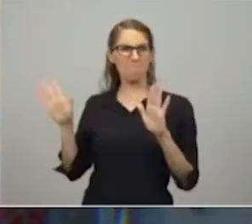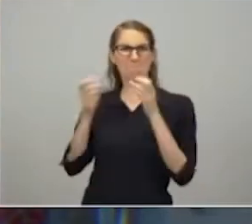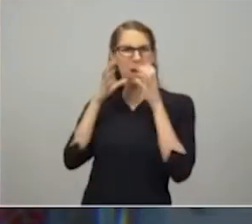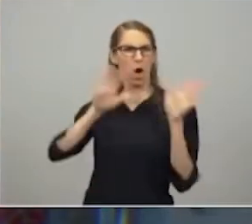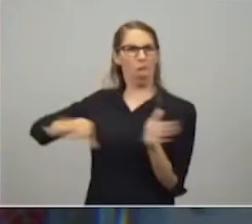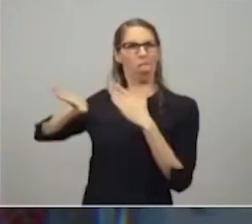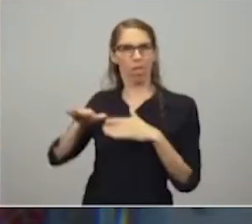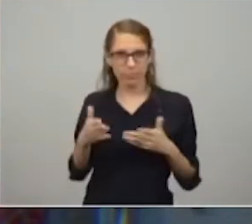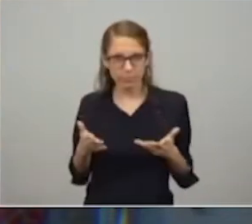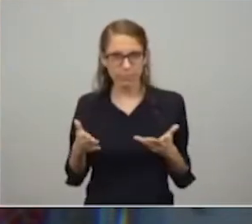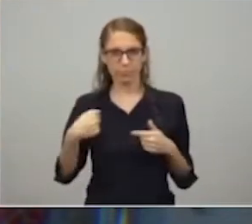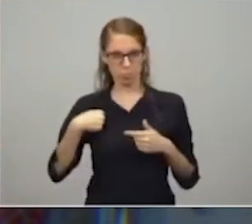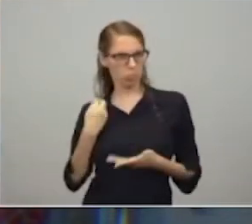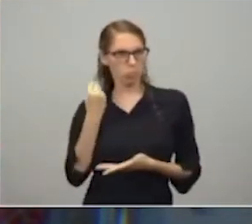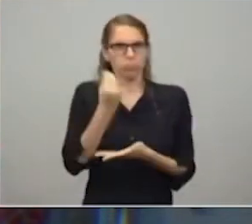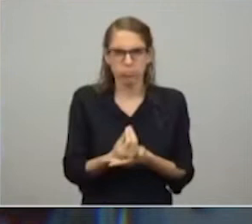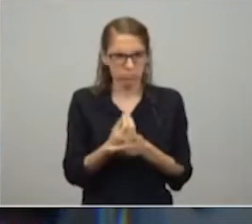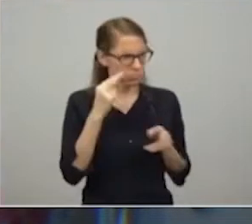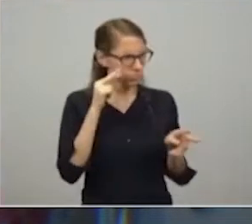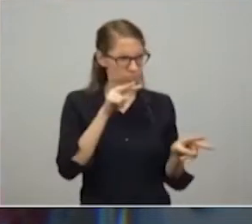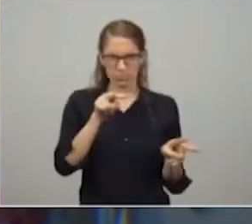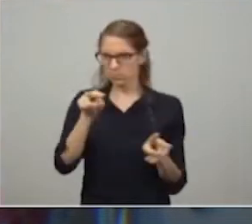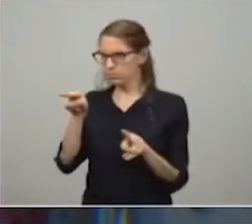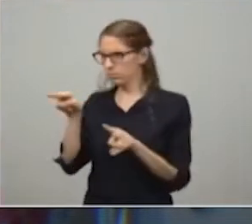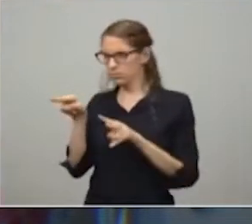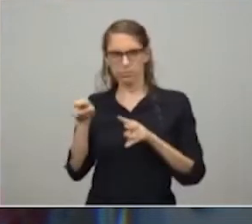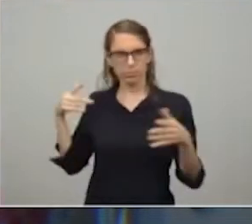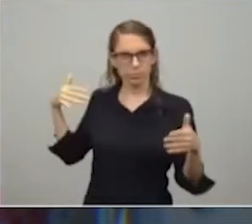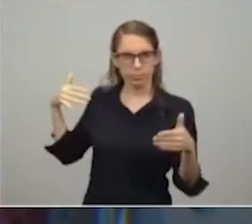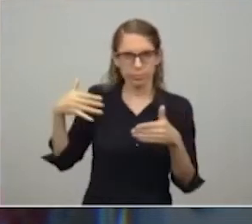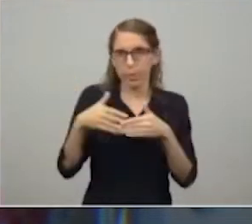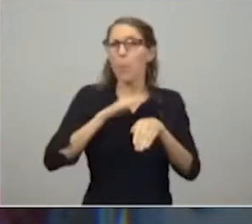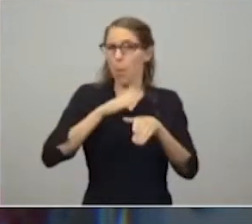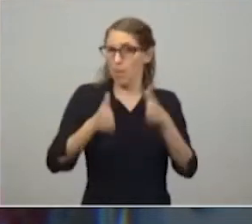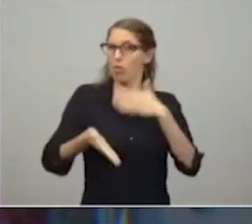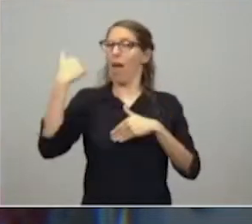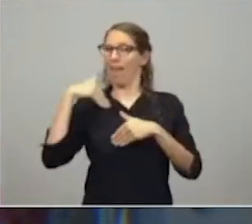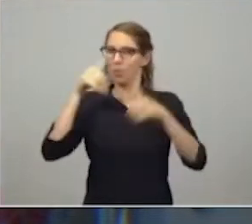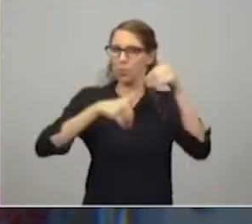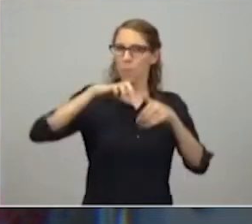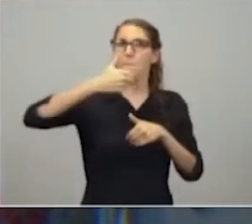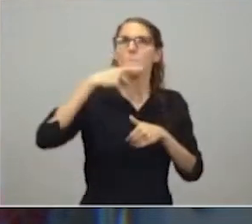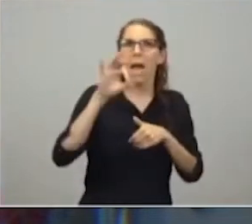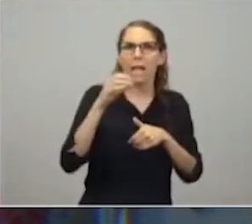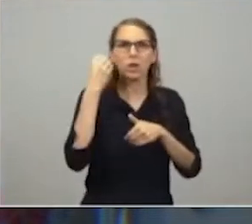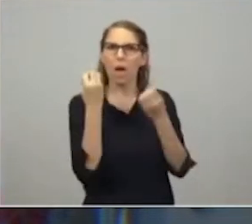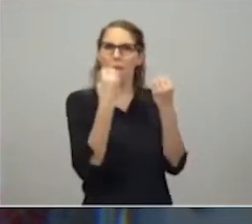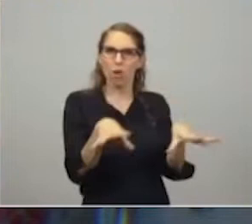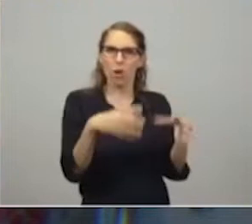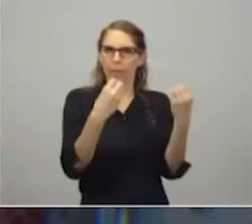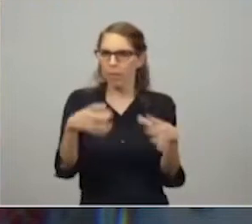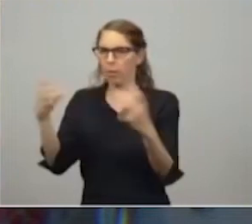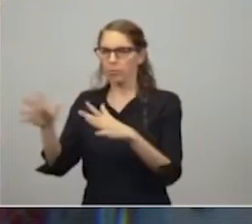la gestión vimos este panorama que ya estaba presente desde las PASO y con muchas obras más, desde ese momento